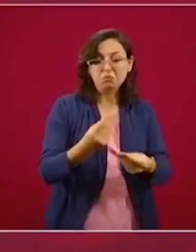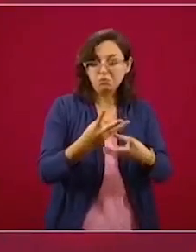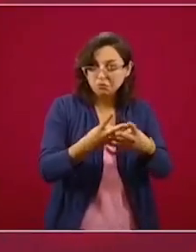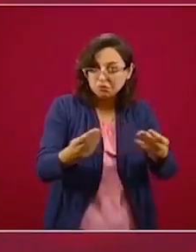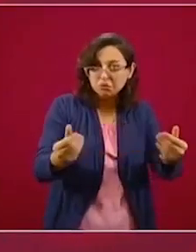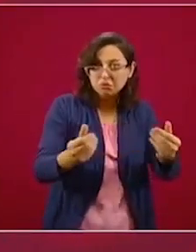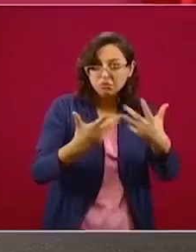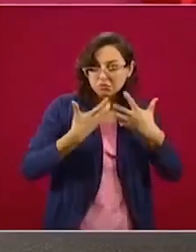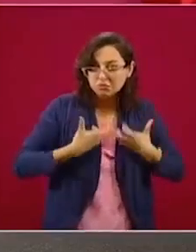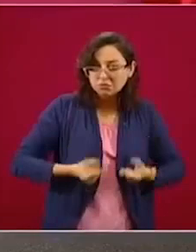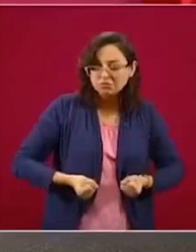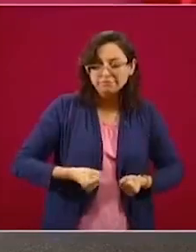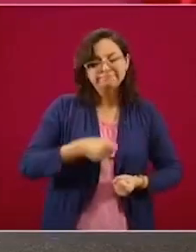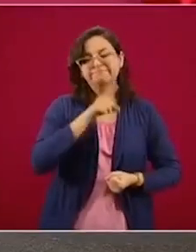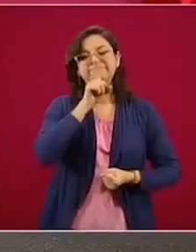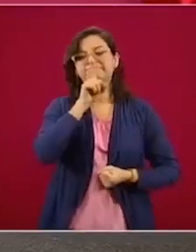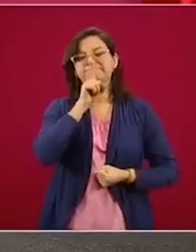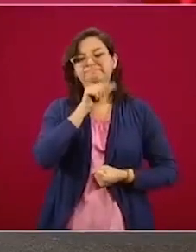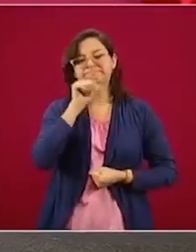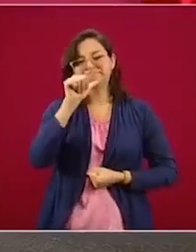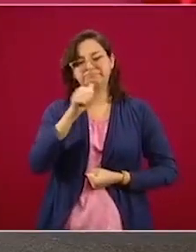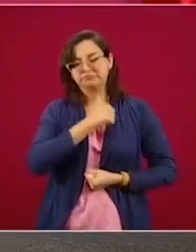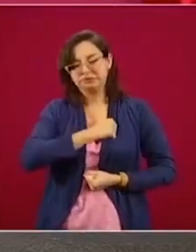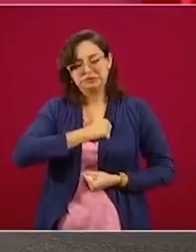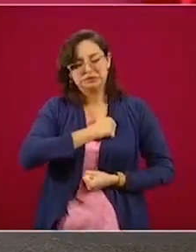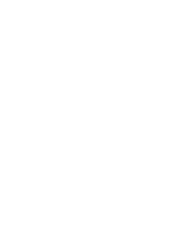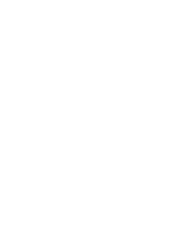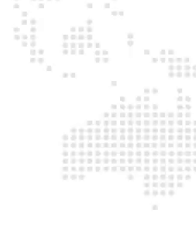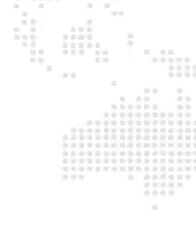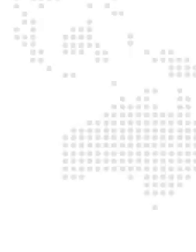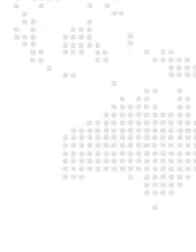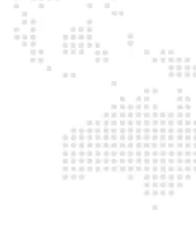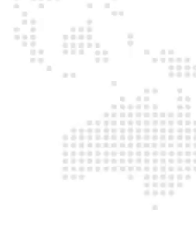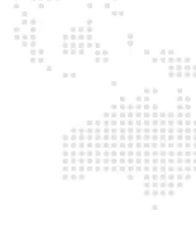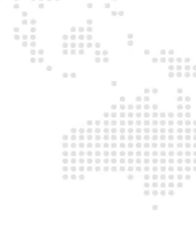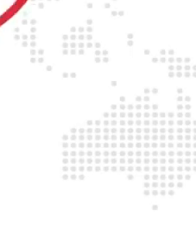compartimos todos los mexicanos y del agregimiento a este sector.